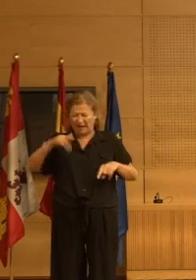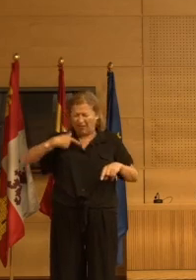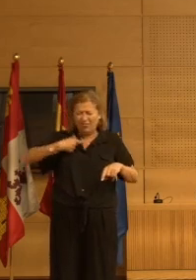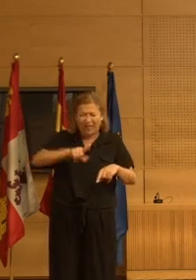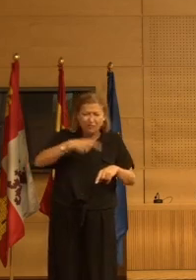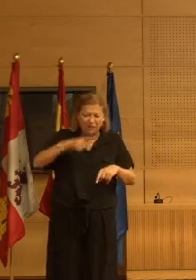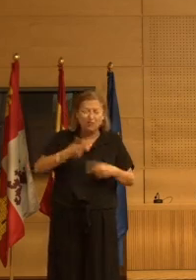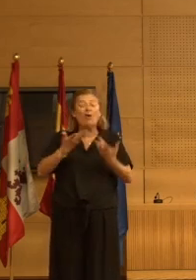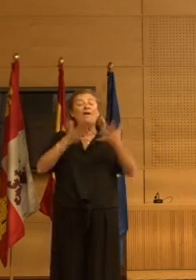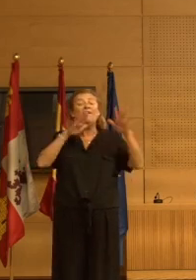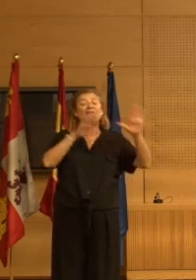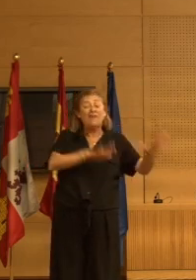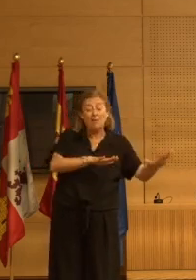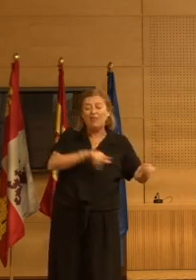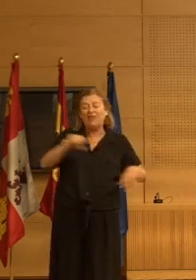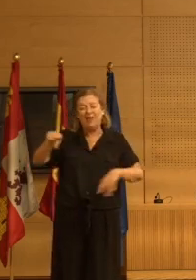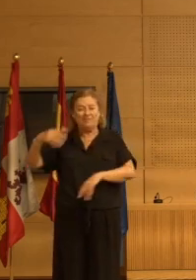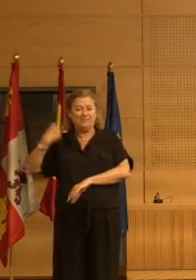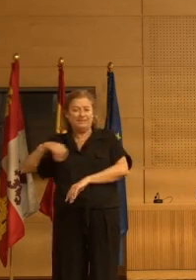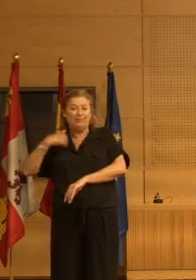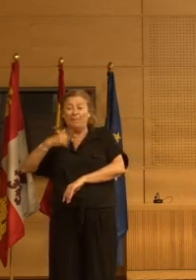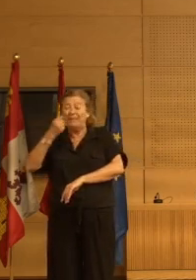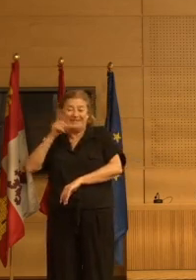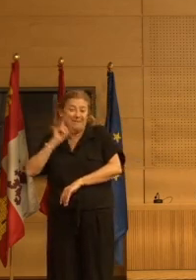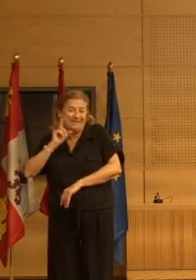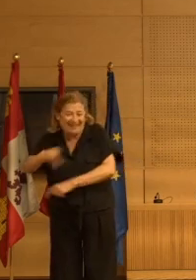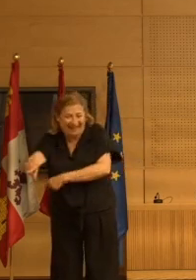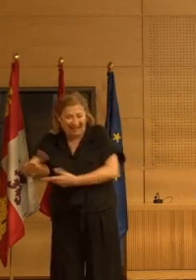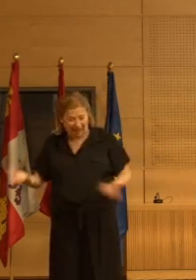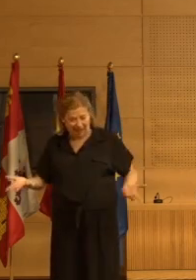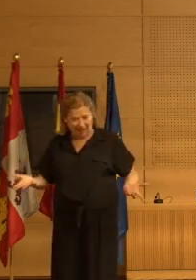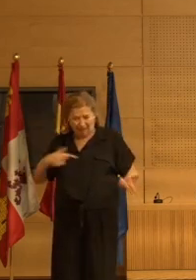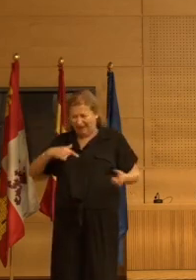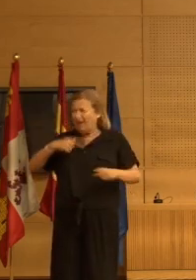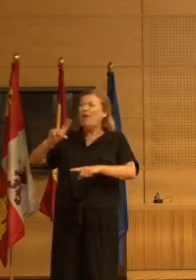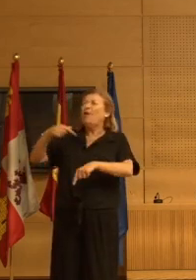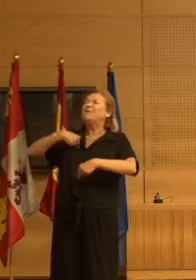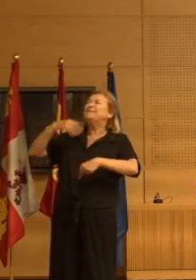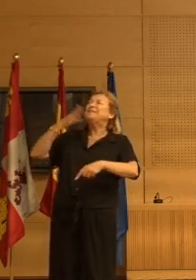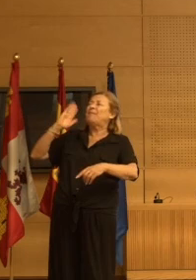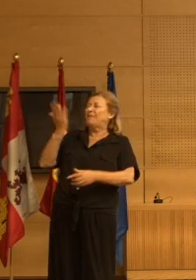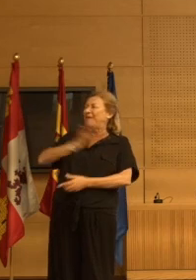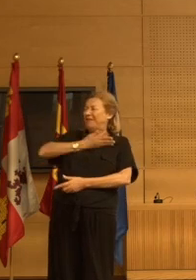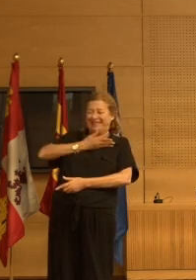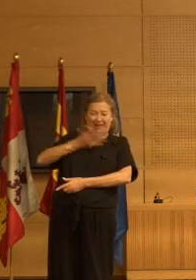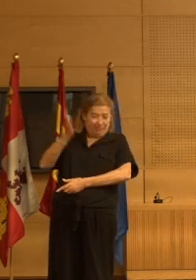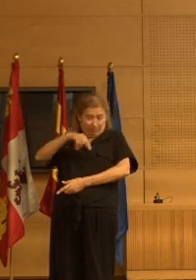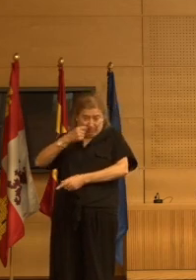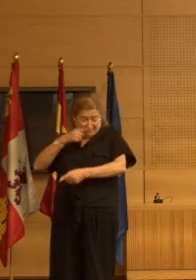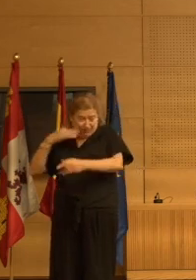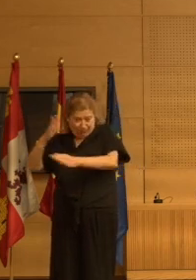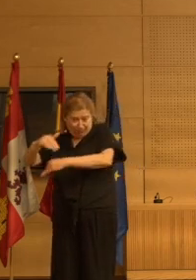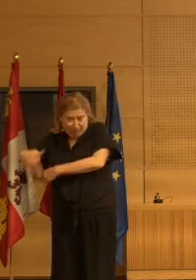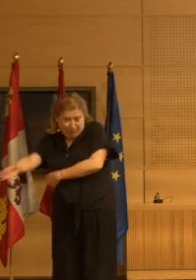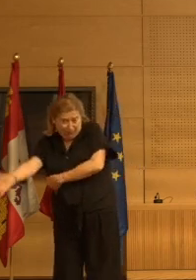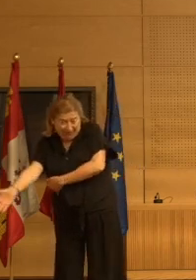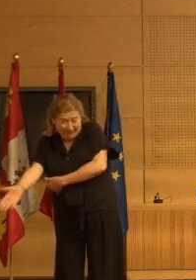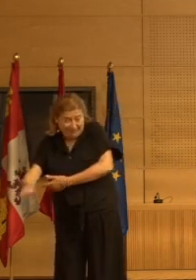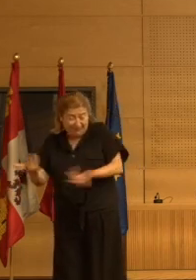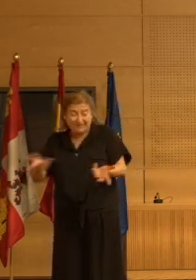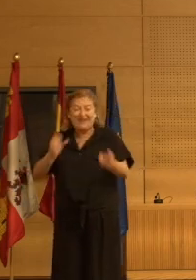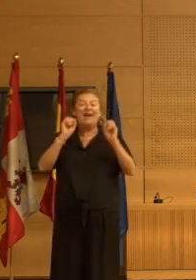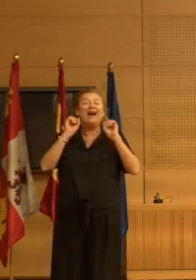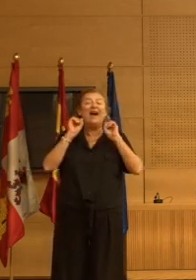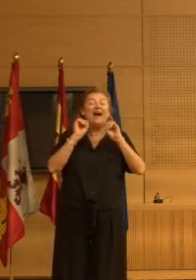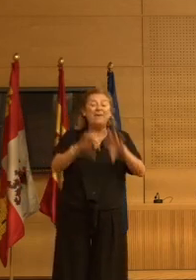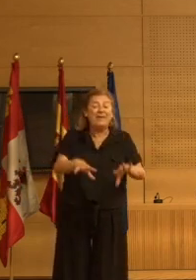favorece ligeramente al placebo de la manera que si analizas el abandono del ensayo por cualquier causa, al